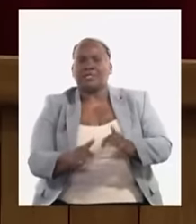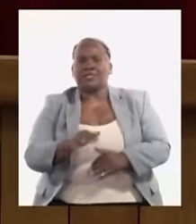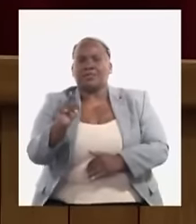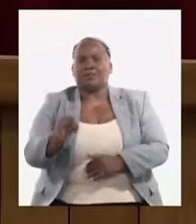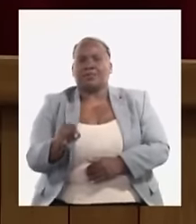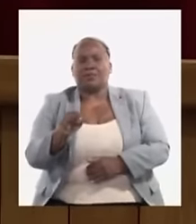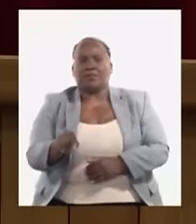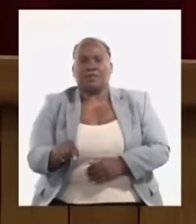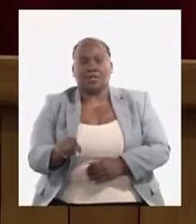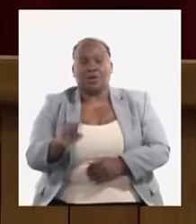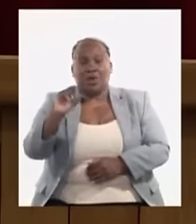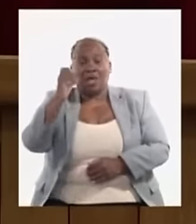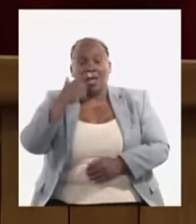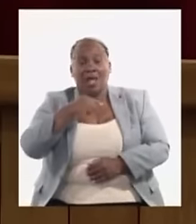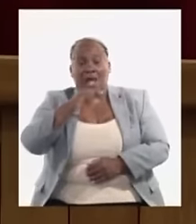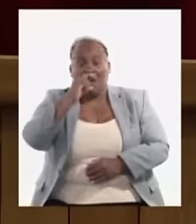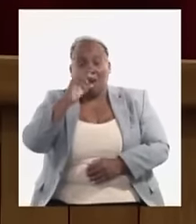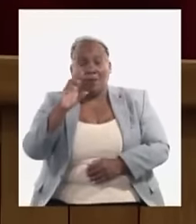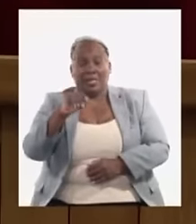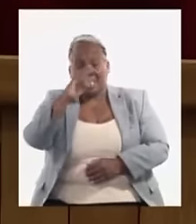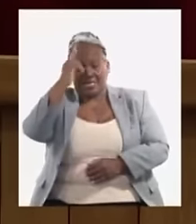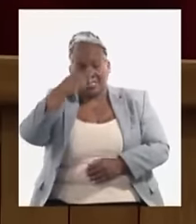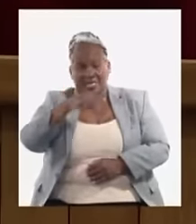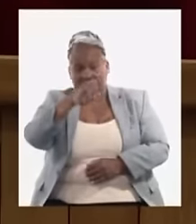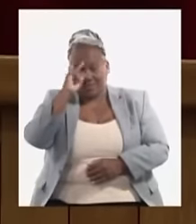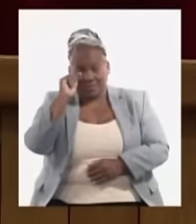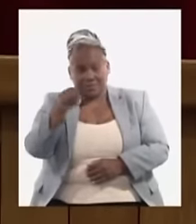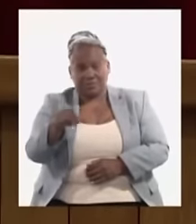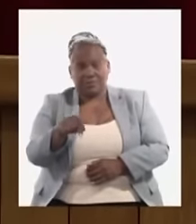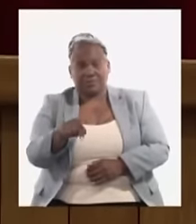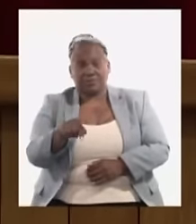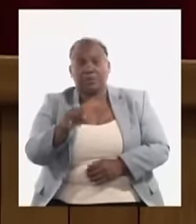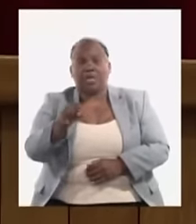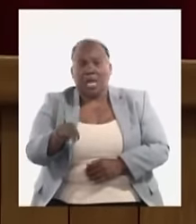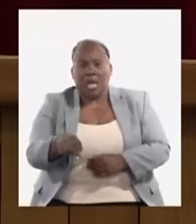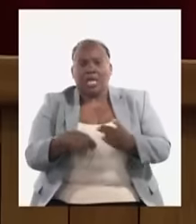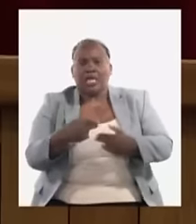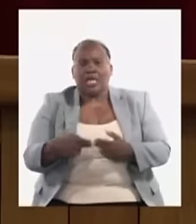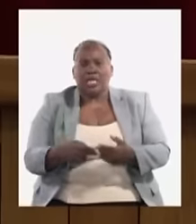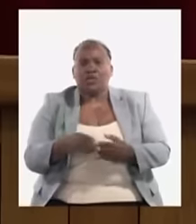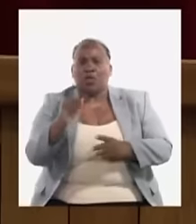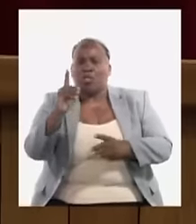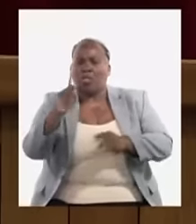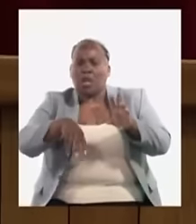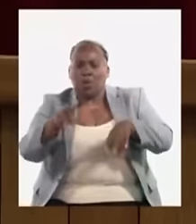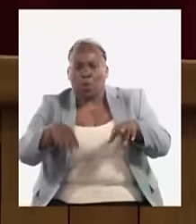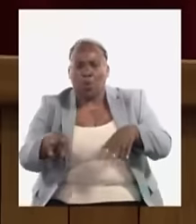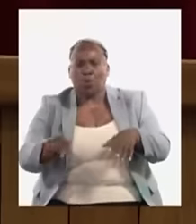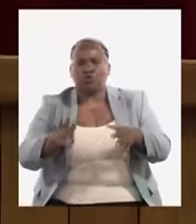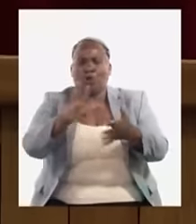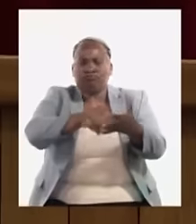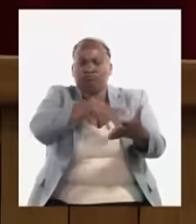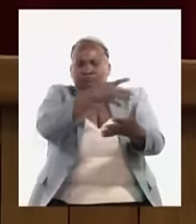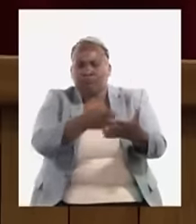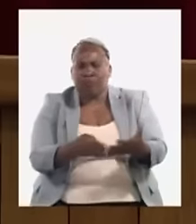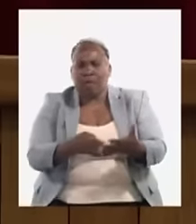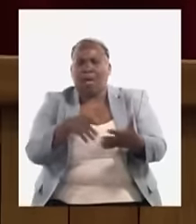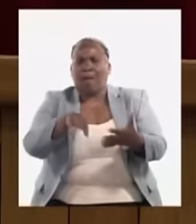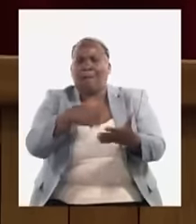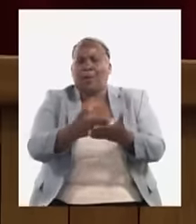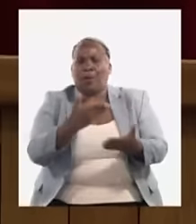Cabrisa y ministro de Comercio Exterior. Se ha hecho todo un diagnóstico y propuestas para fortalecer el papel